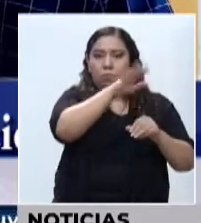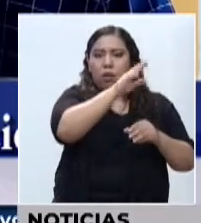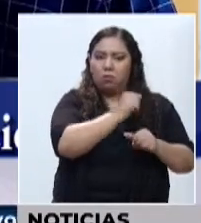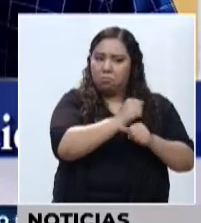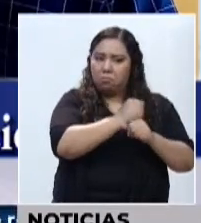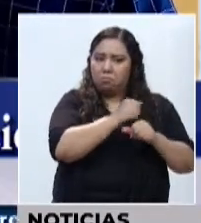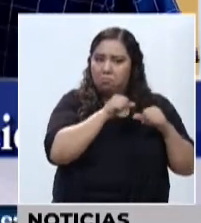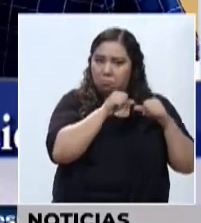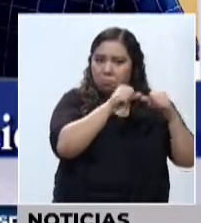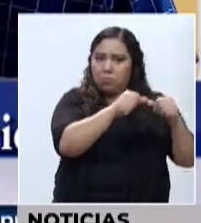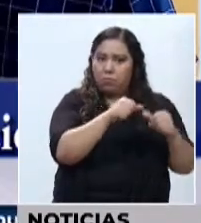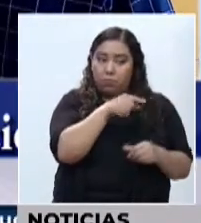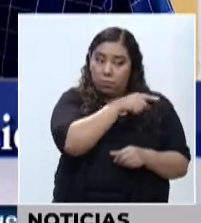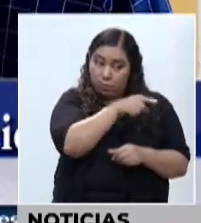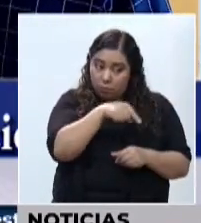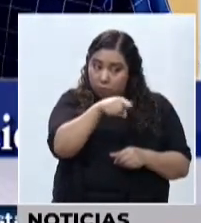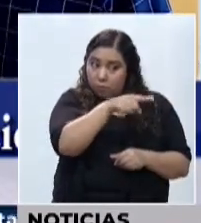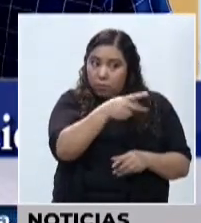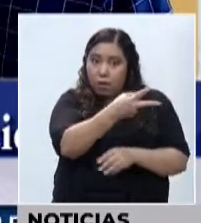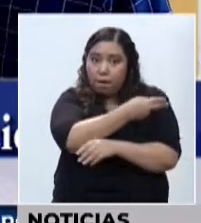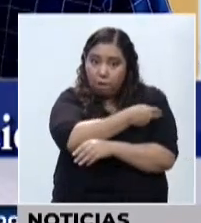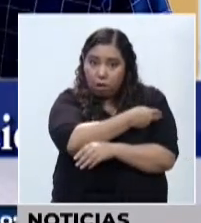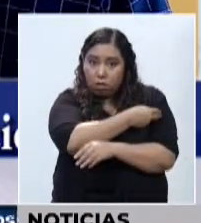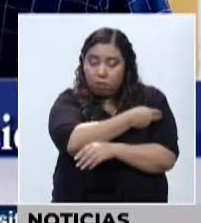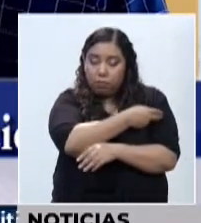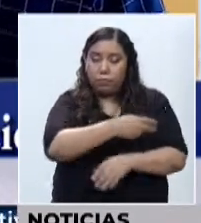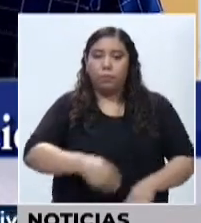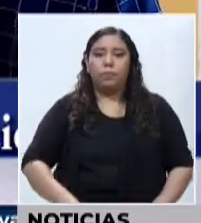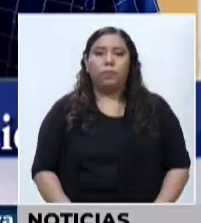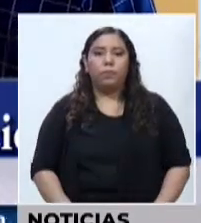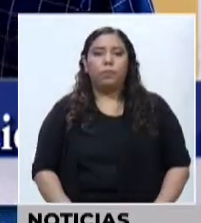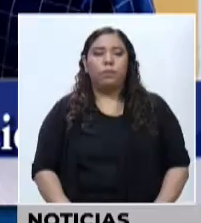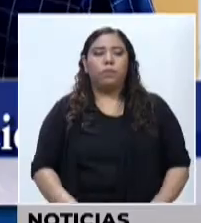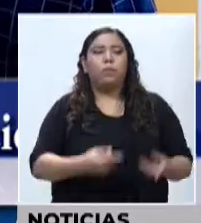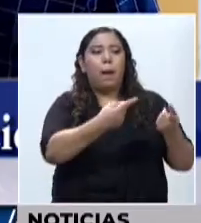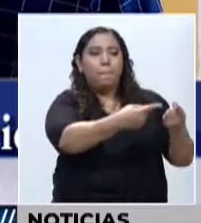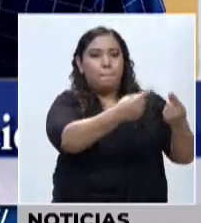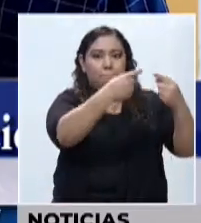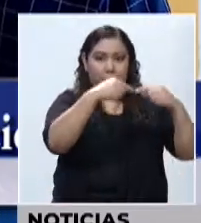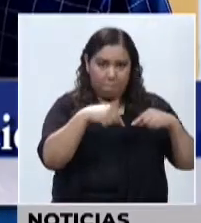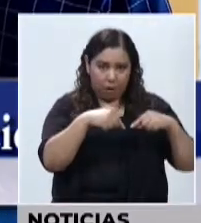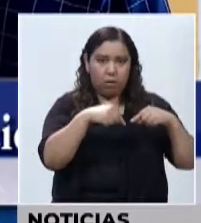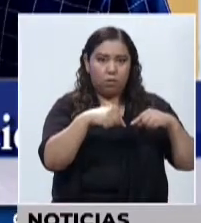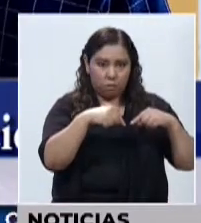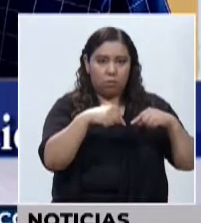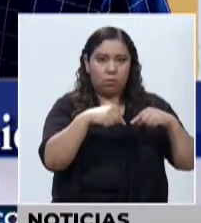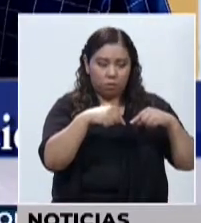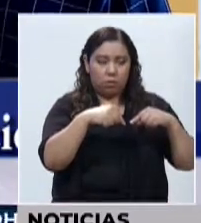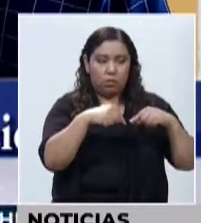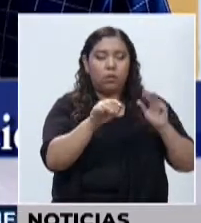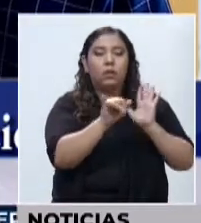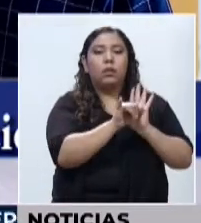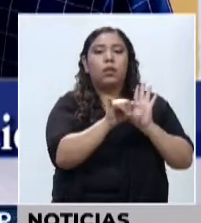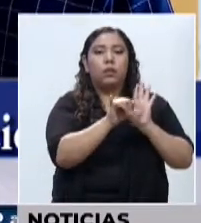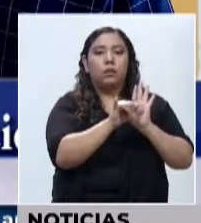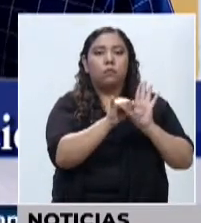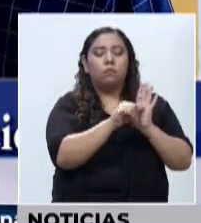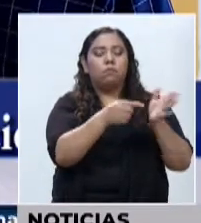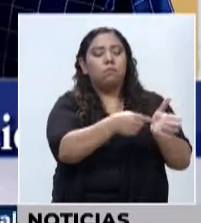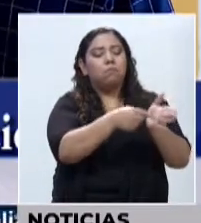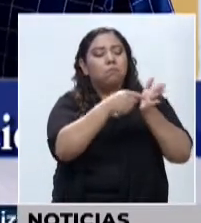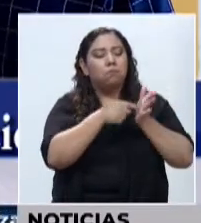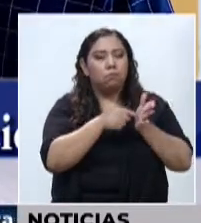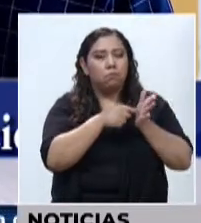a todos ellos se les está solicitando que cuando lleguen, que lleven su tarjeta de identidad,